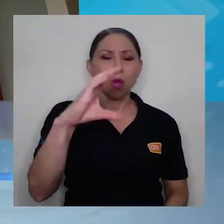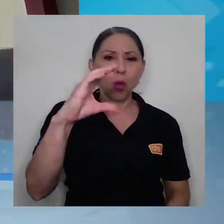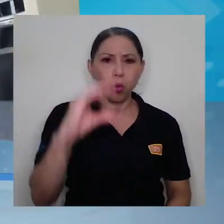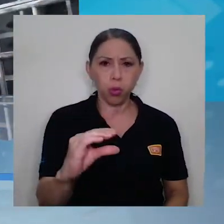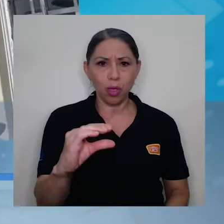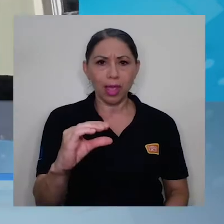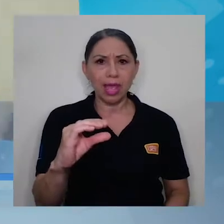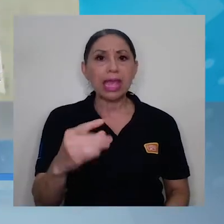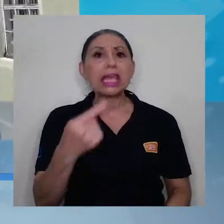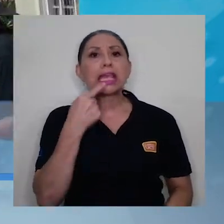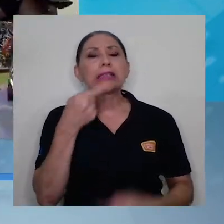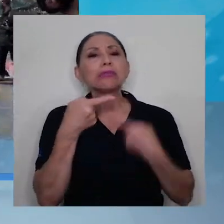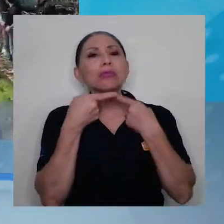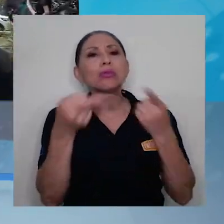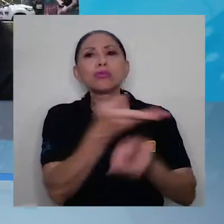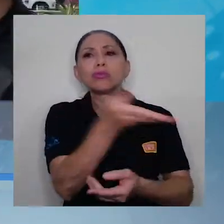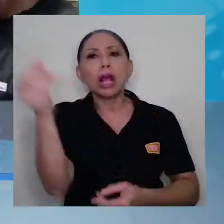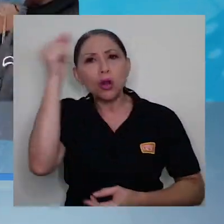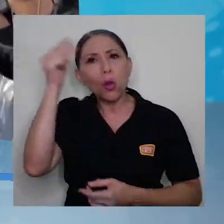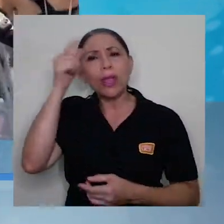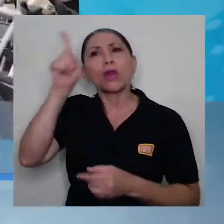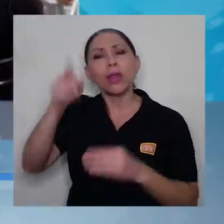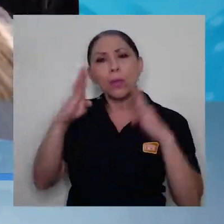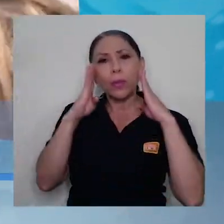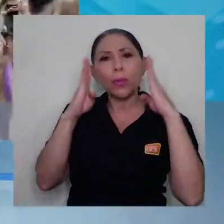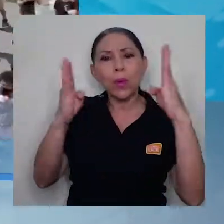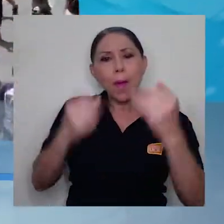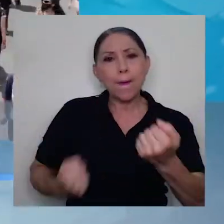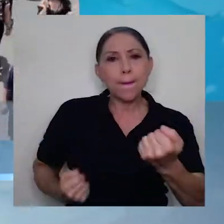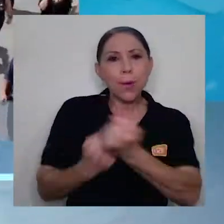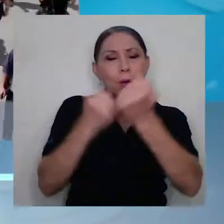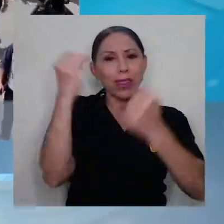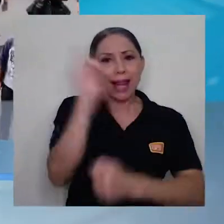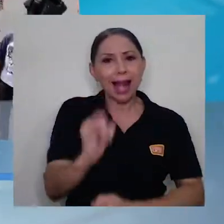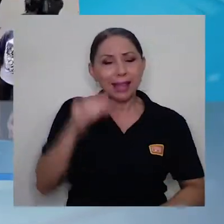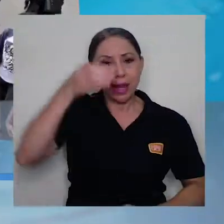lanzaron un llamado al gobierno en pro del arte y la cultura.